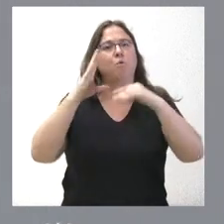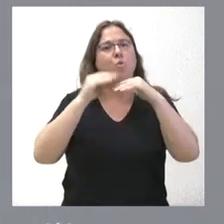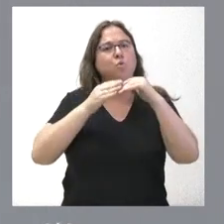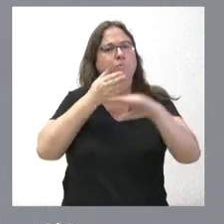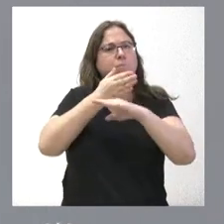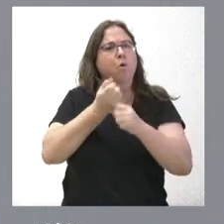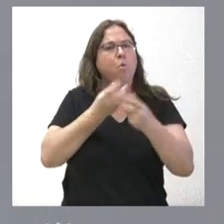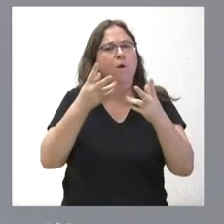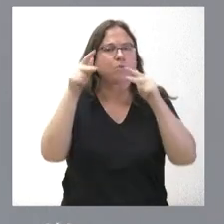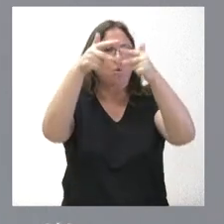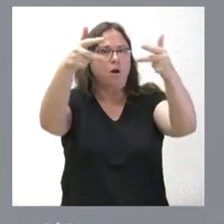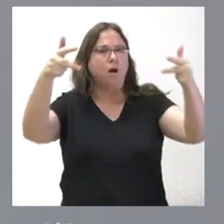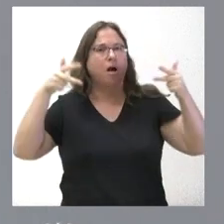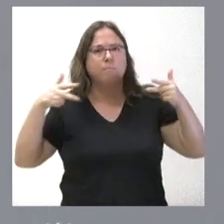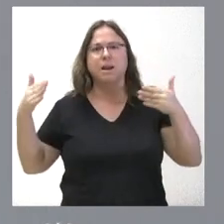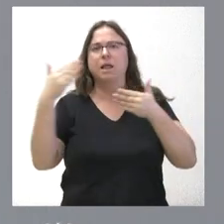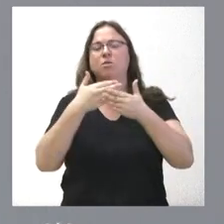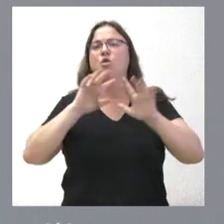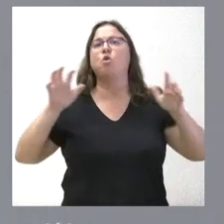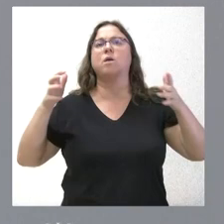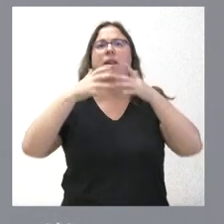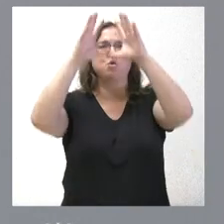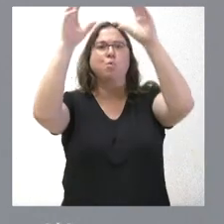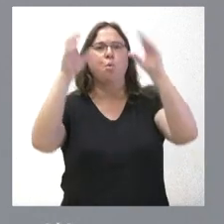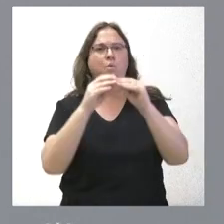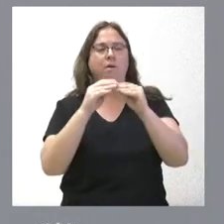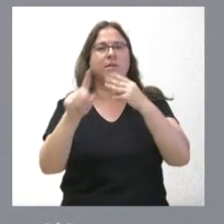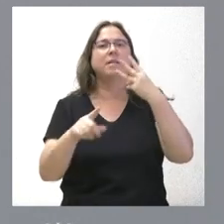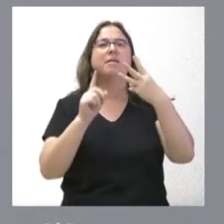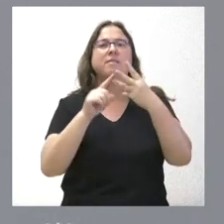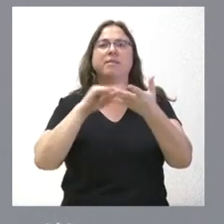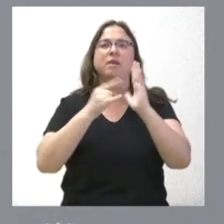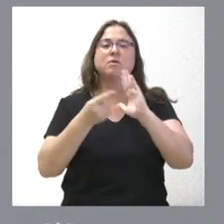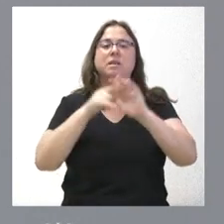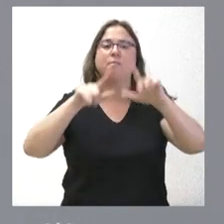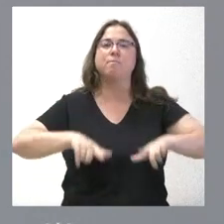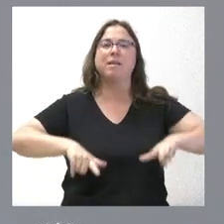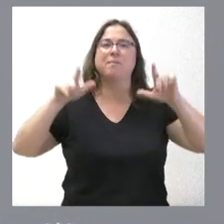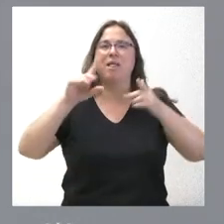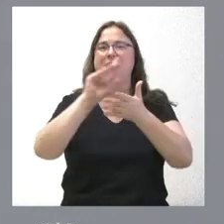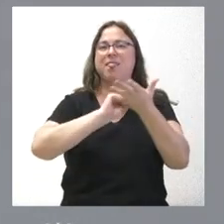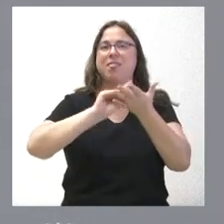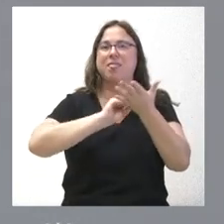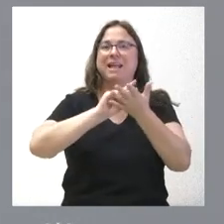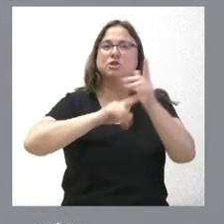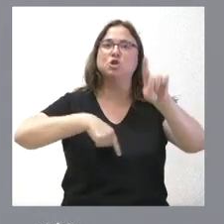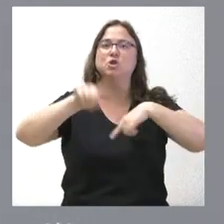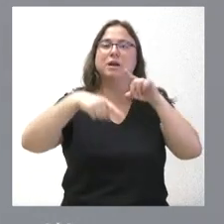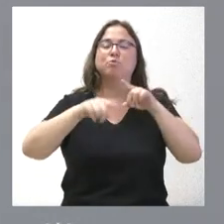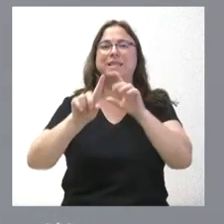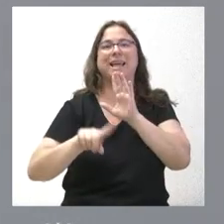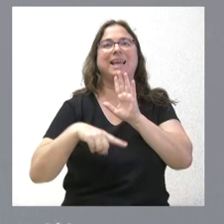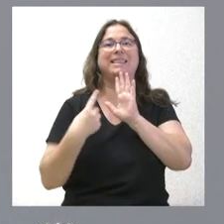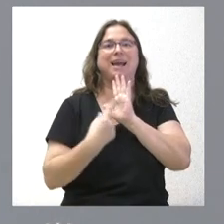seguridad, etcétera. Un tercer bloque es la plataforma para sistematizar las fuentes de datos de los transportes integrados.